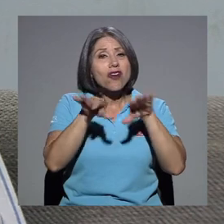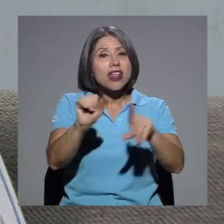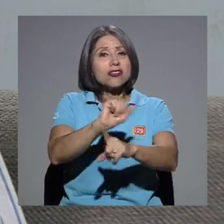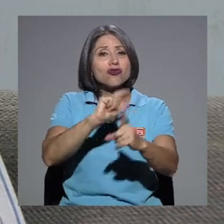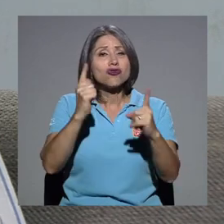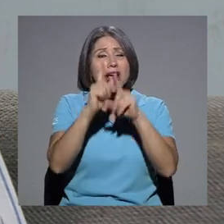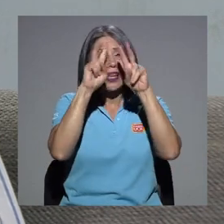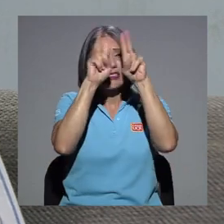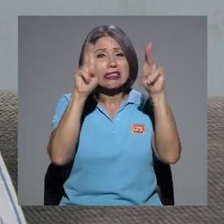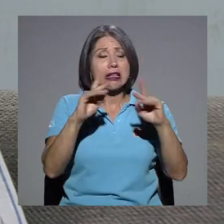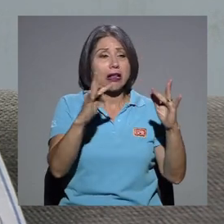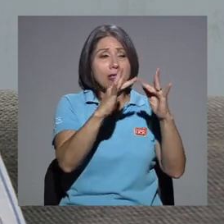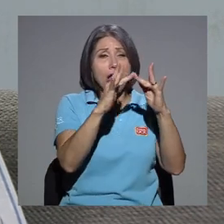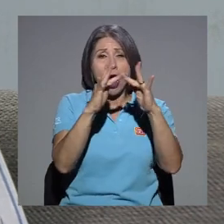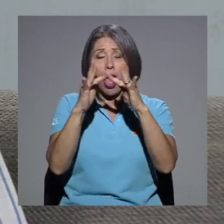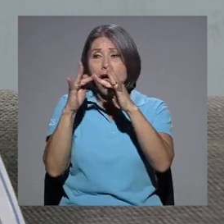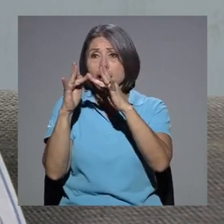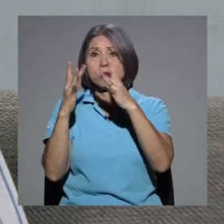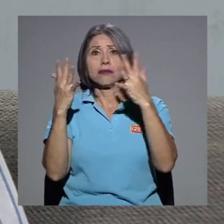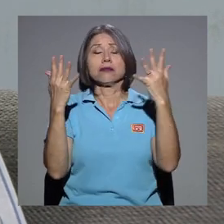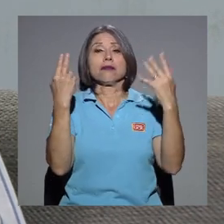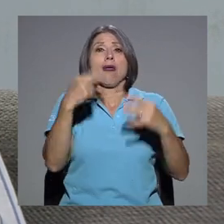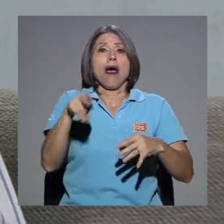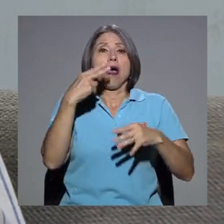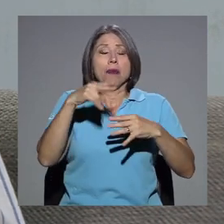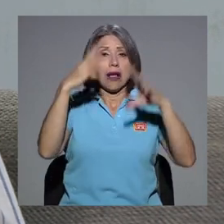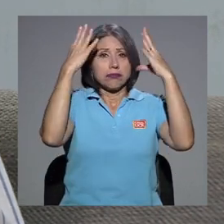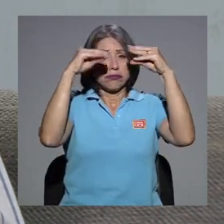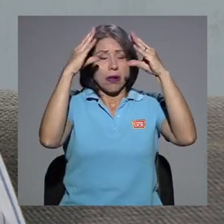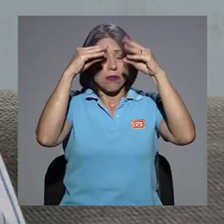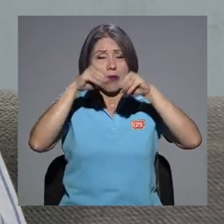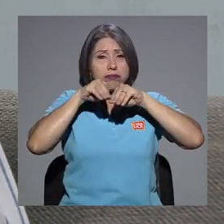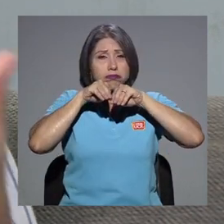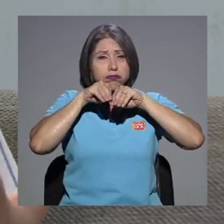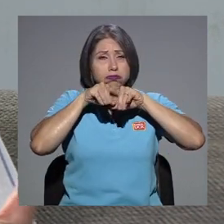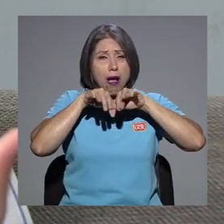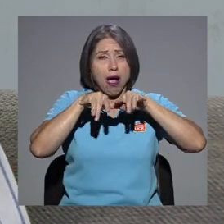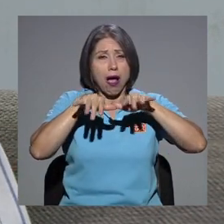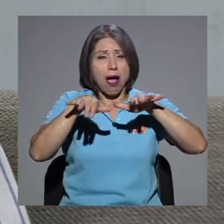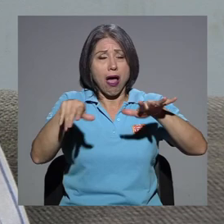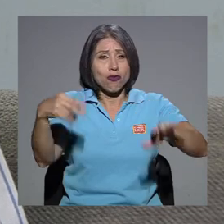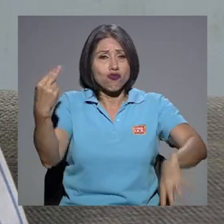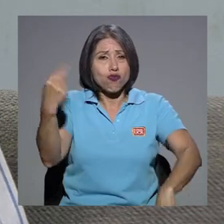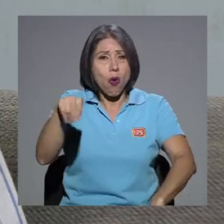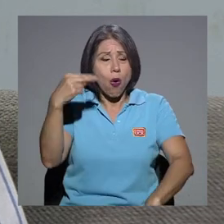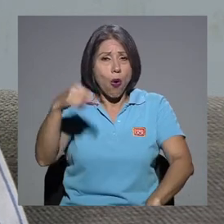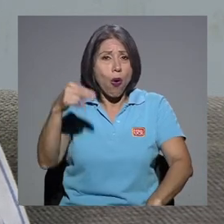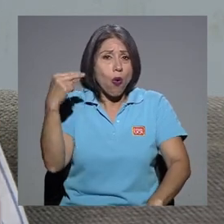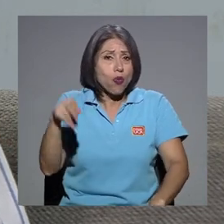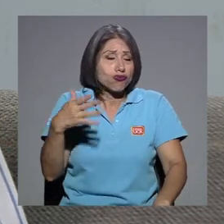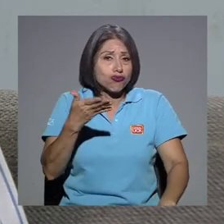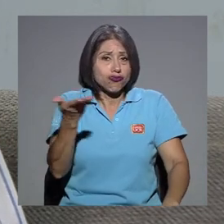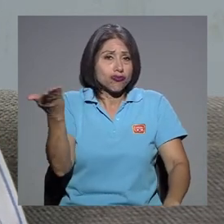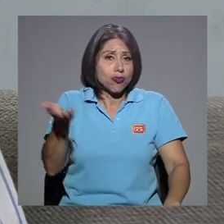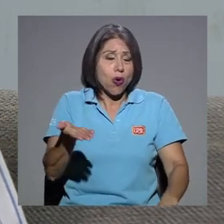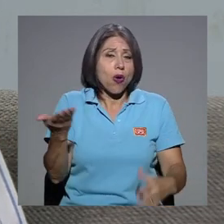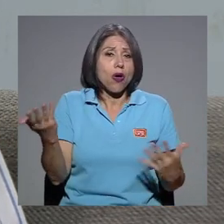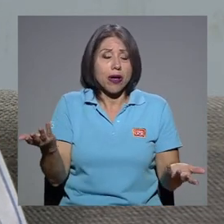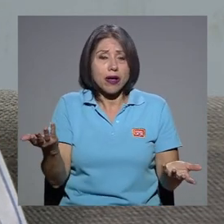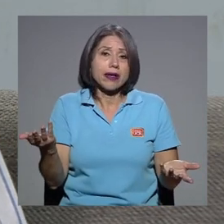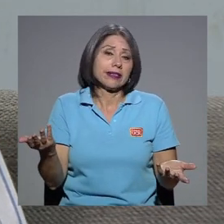han sido un poco, no sé, como intensas en la presentación y